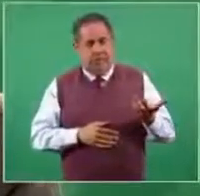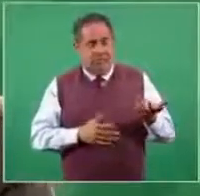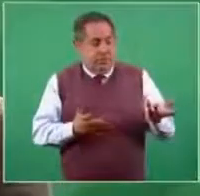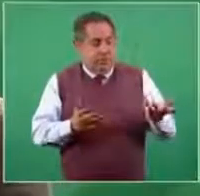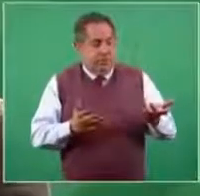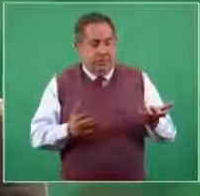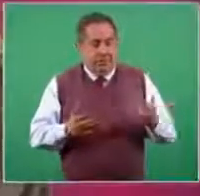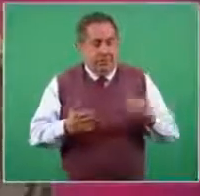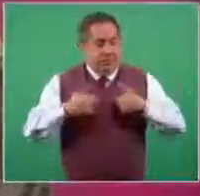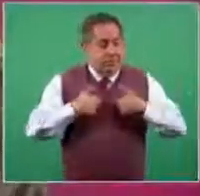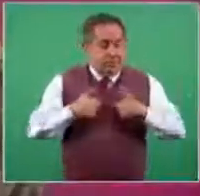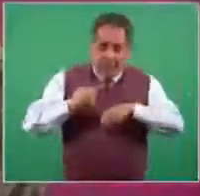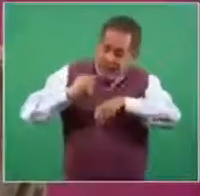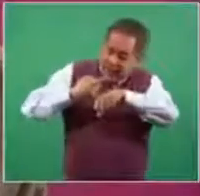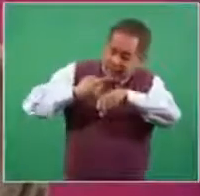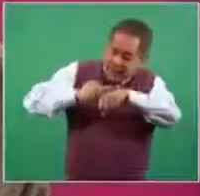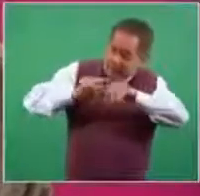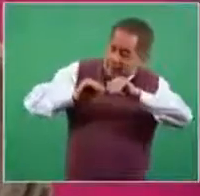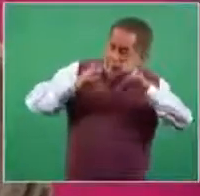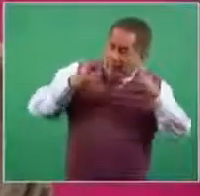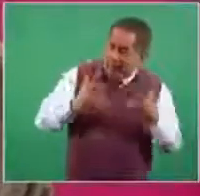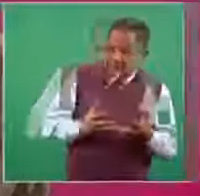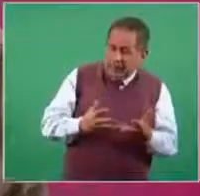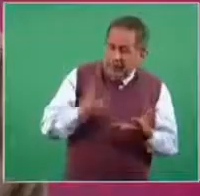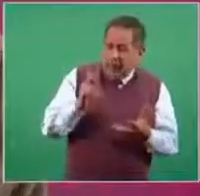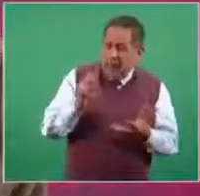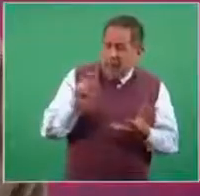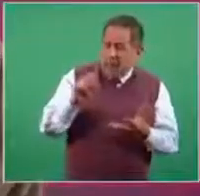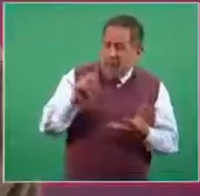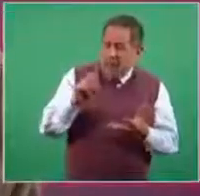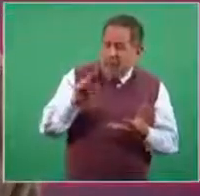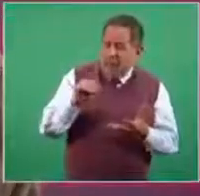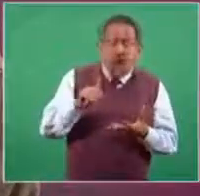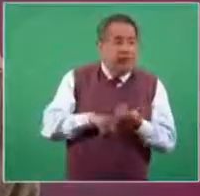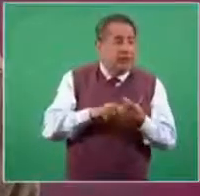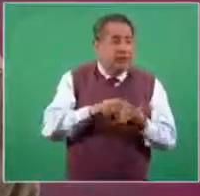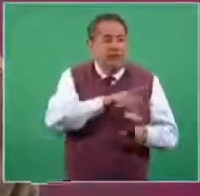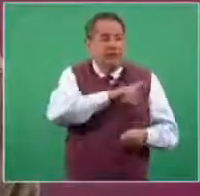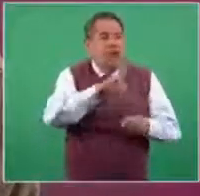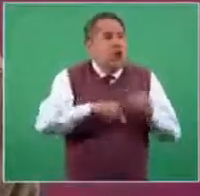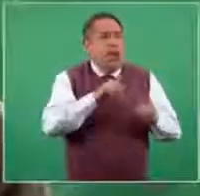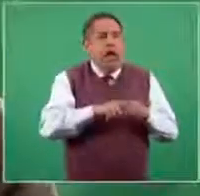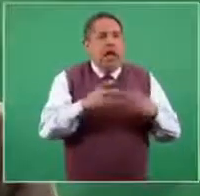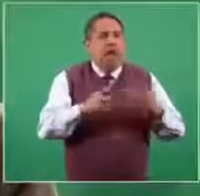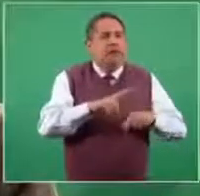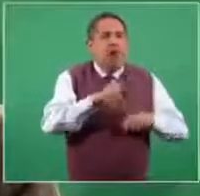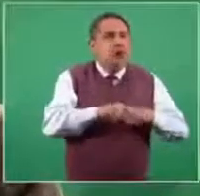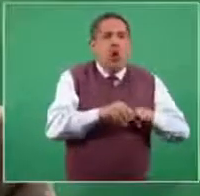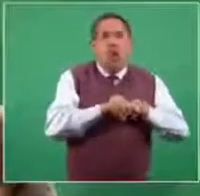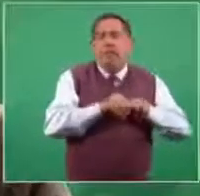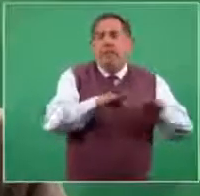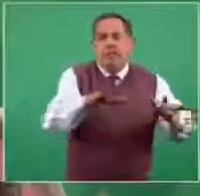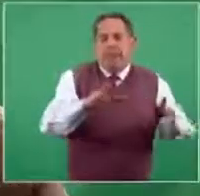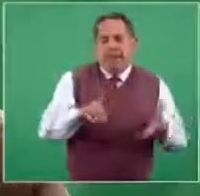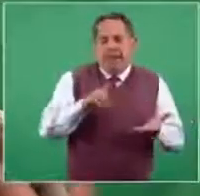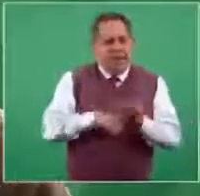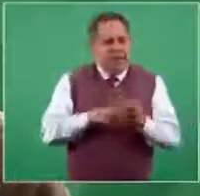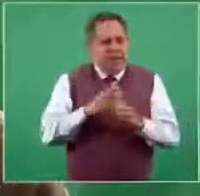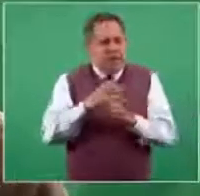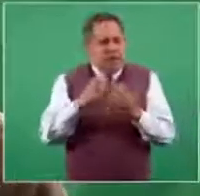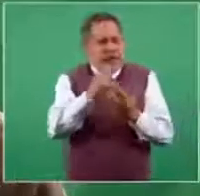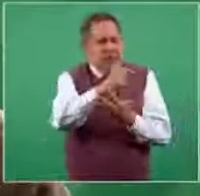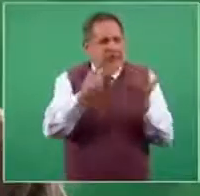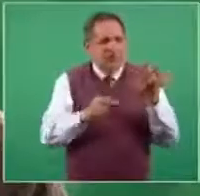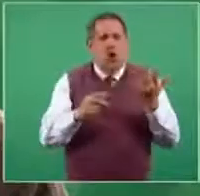En primera, las pandemias, las epidemias son un fenómeno de origen natural, están determinadas por una gran cantidad de